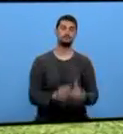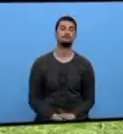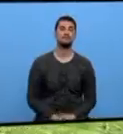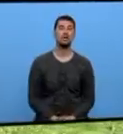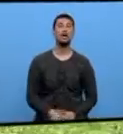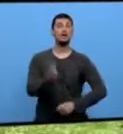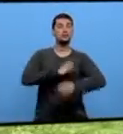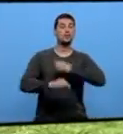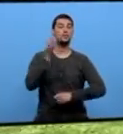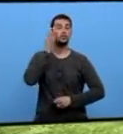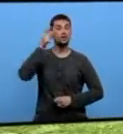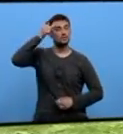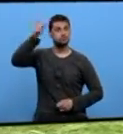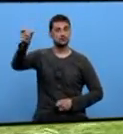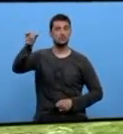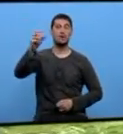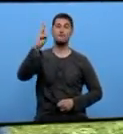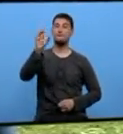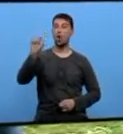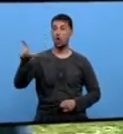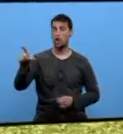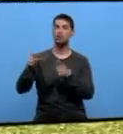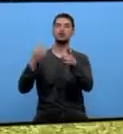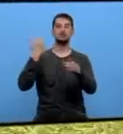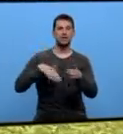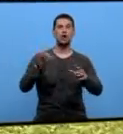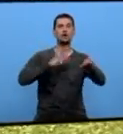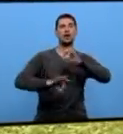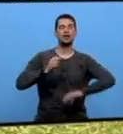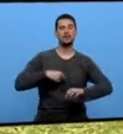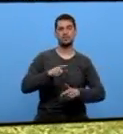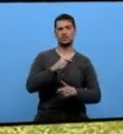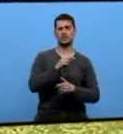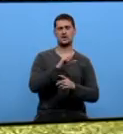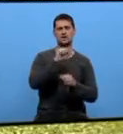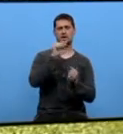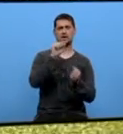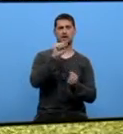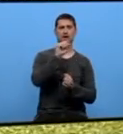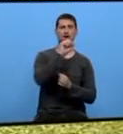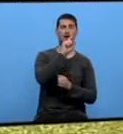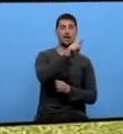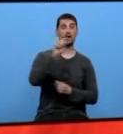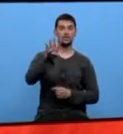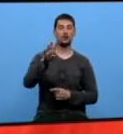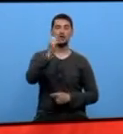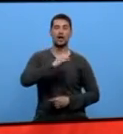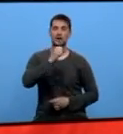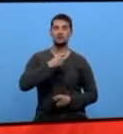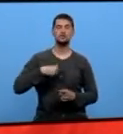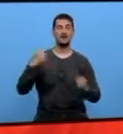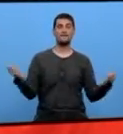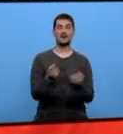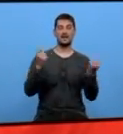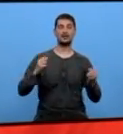A Asociación de Mulleres Rurais Olvido de Pol organiza por décimo cuarto ano consecutivo a Feira de San Isidro que terá lugar esta fin de semana na